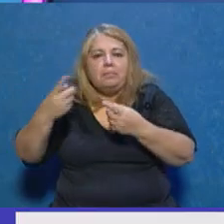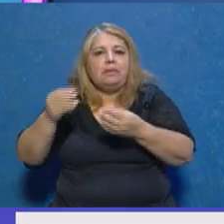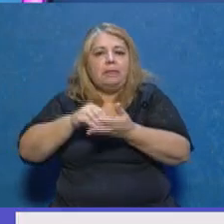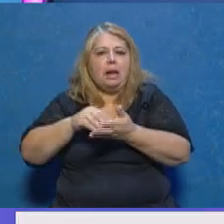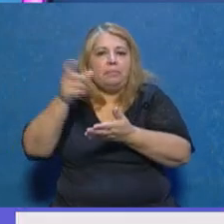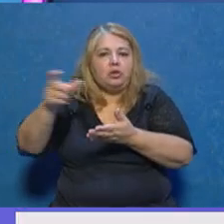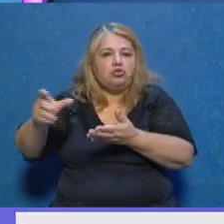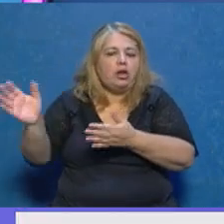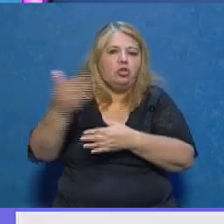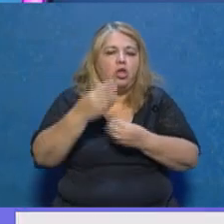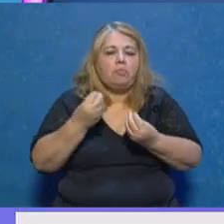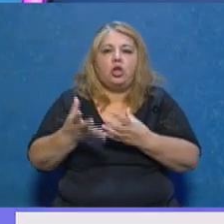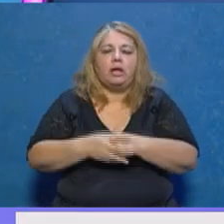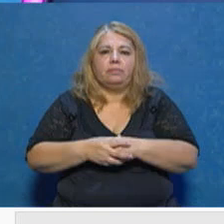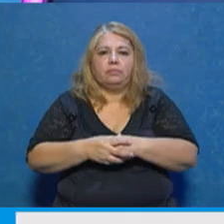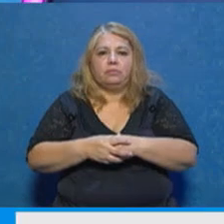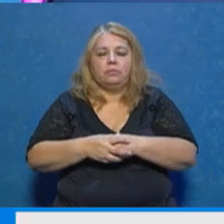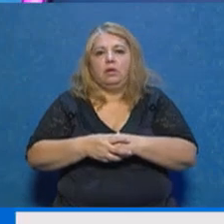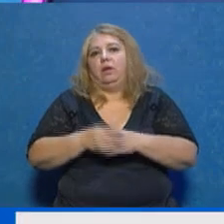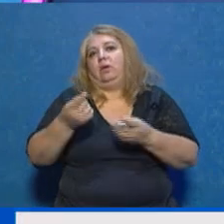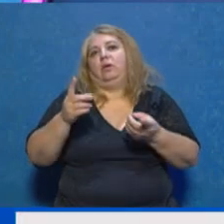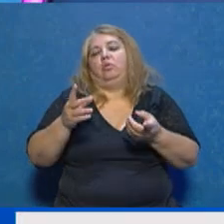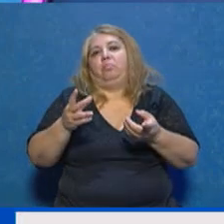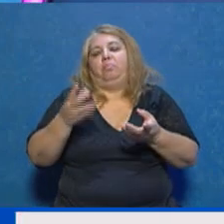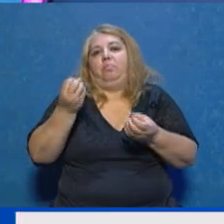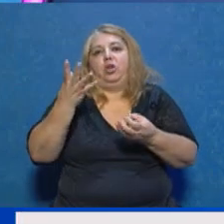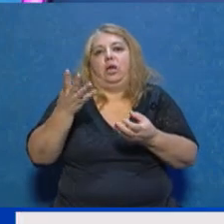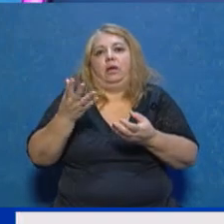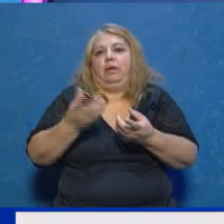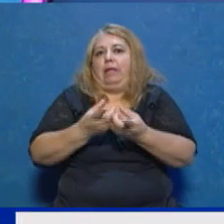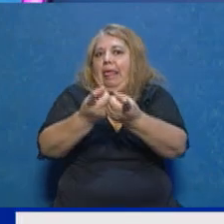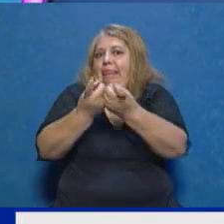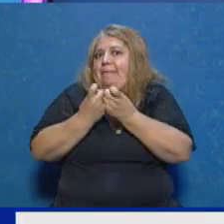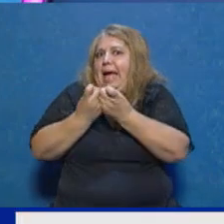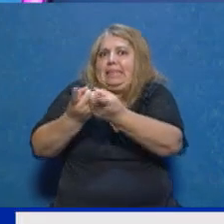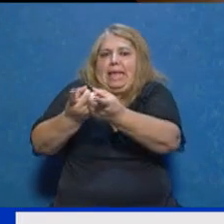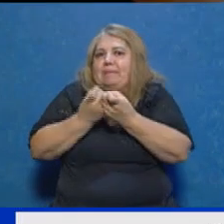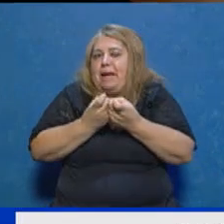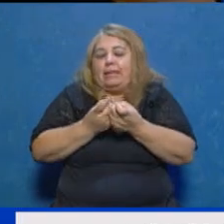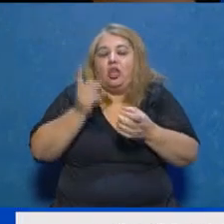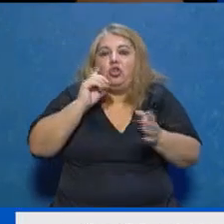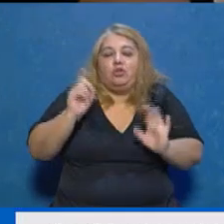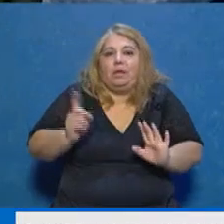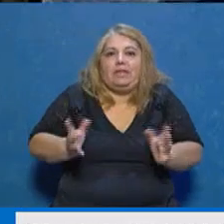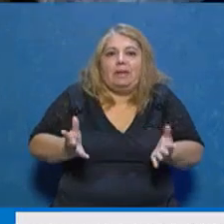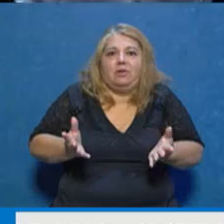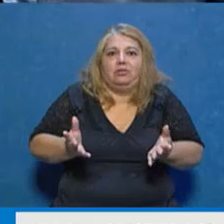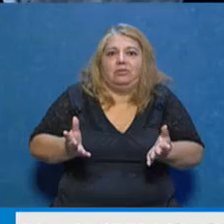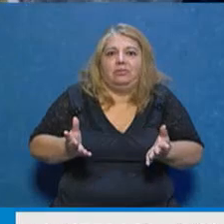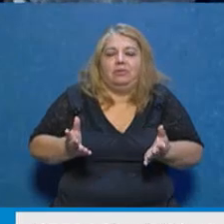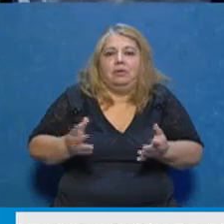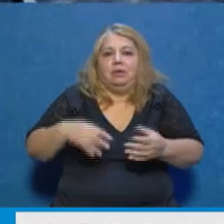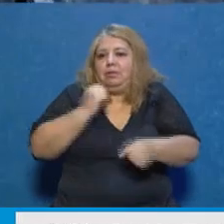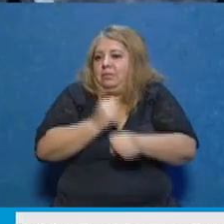Y eso porque bueno, hay un exceso de demanda que nadie lo esperaba entonces bueno, no se da